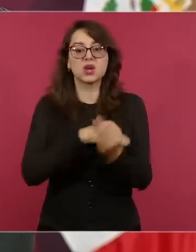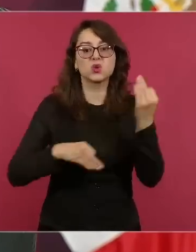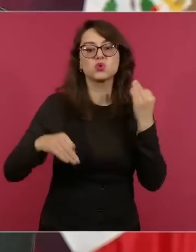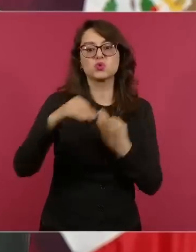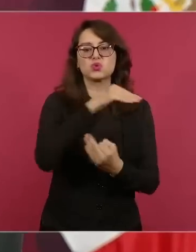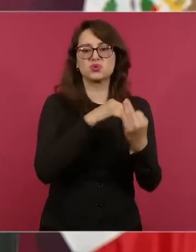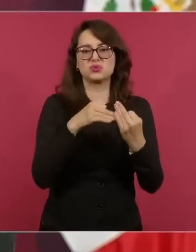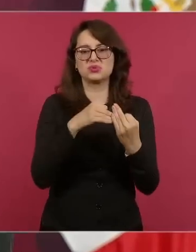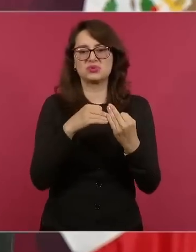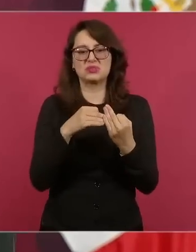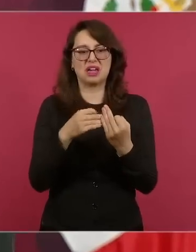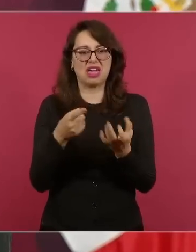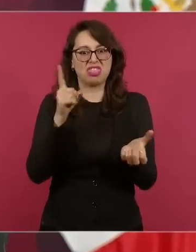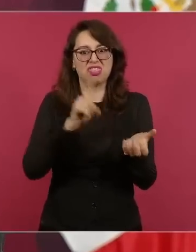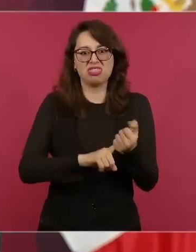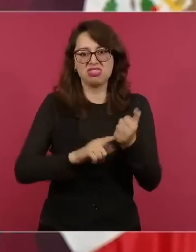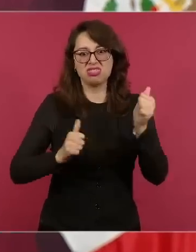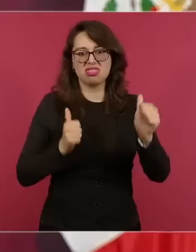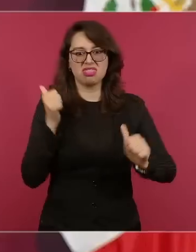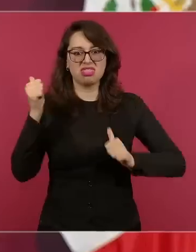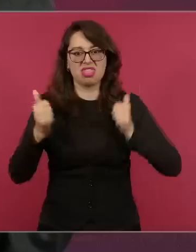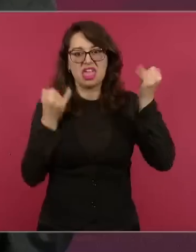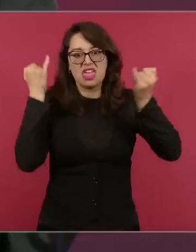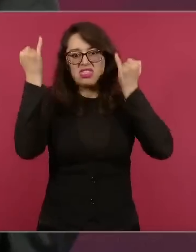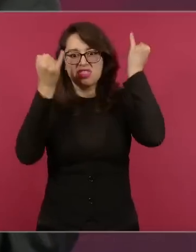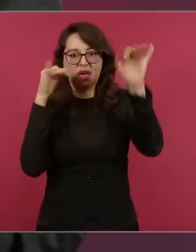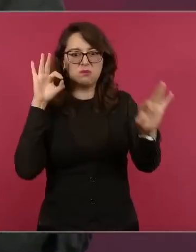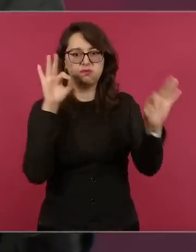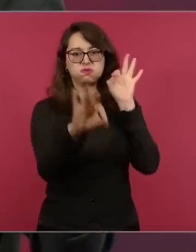nada de política, nada de ideologías.